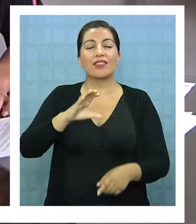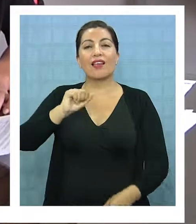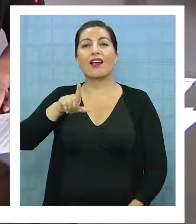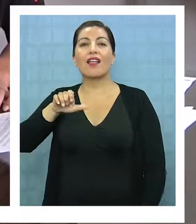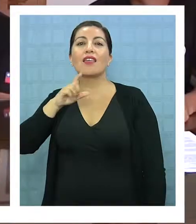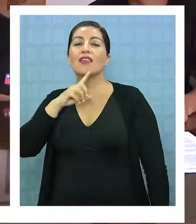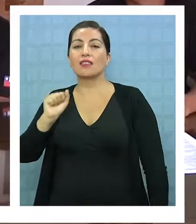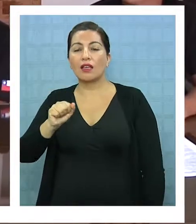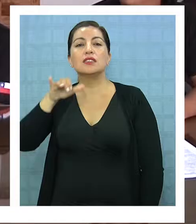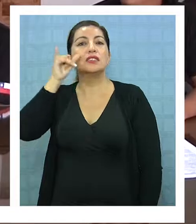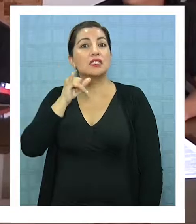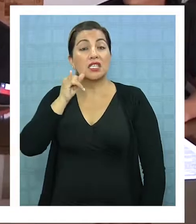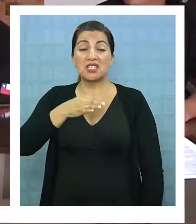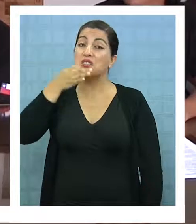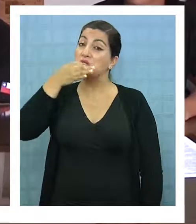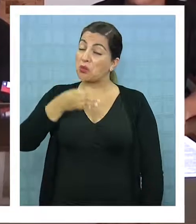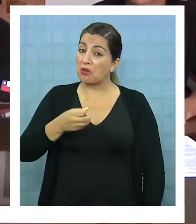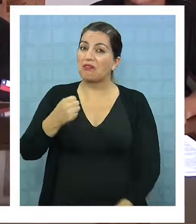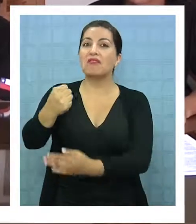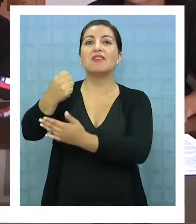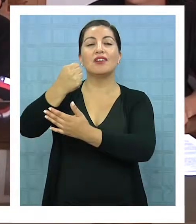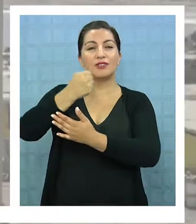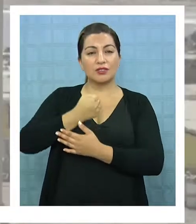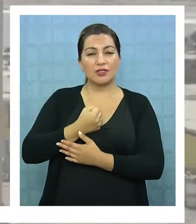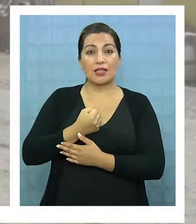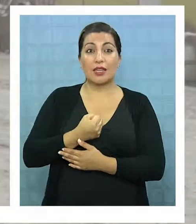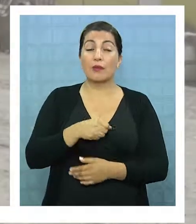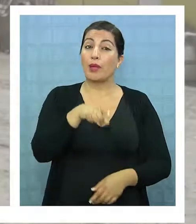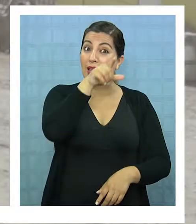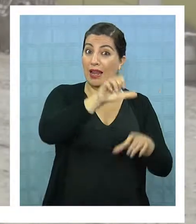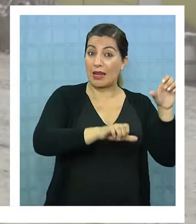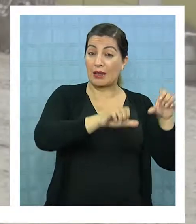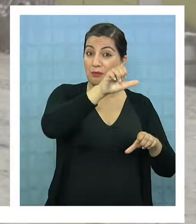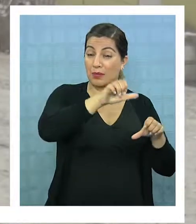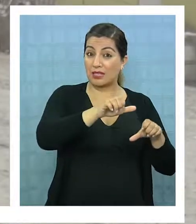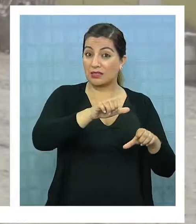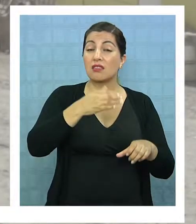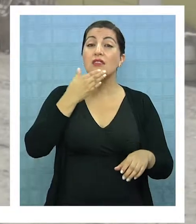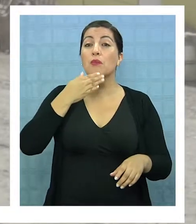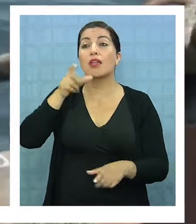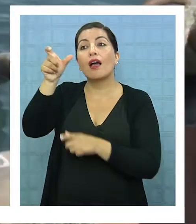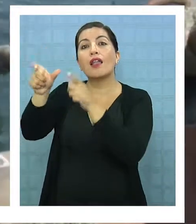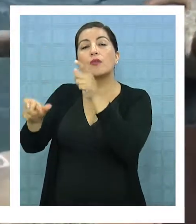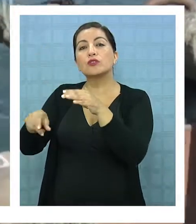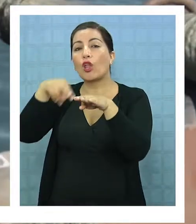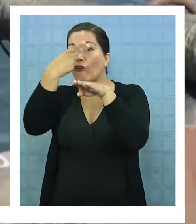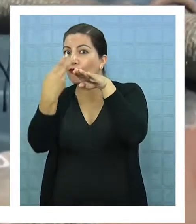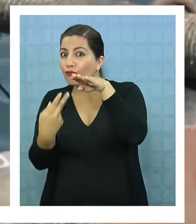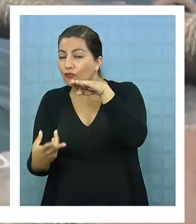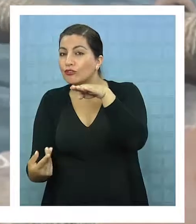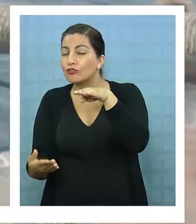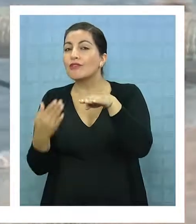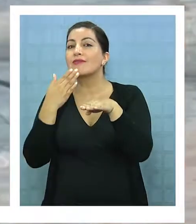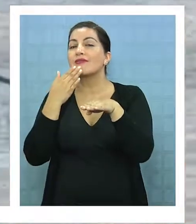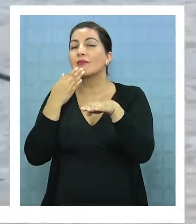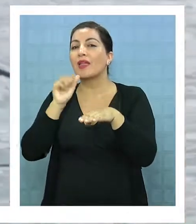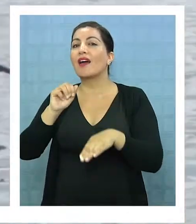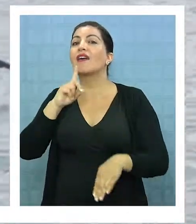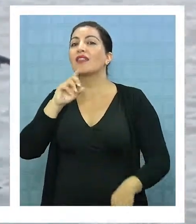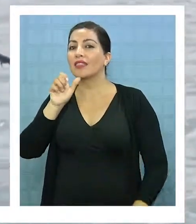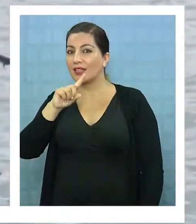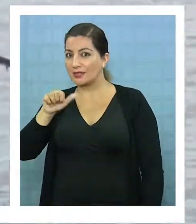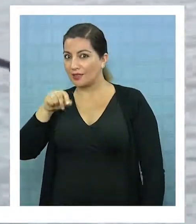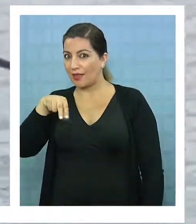caletas de la región y que de seguro traerá beneficios tanto para corpesca como para pescadores, buzos y mariscadores artesanales.